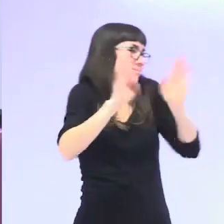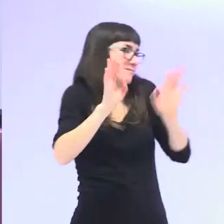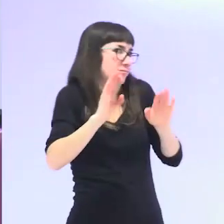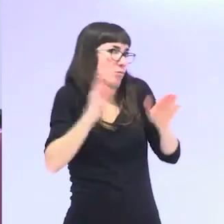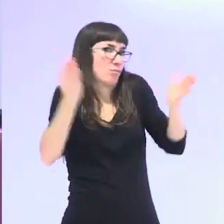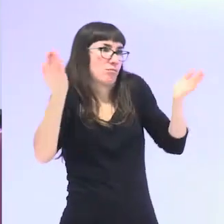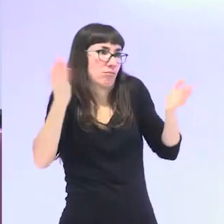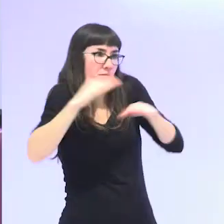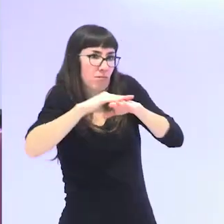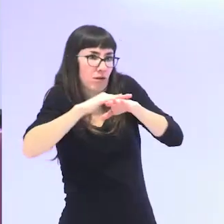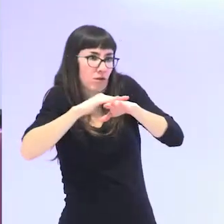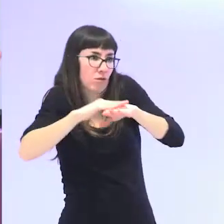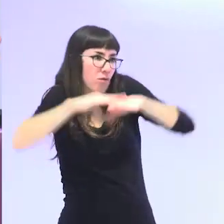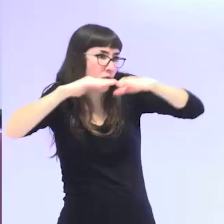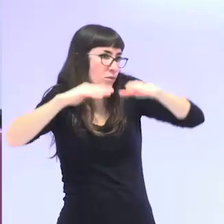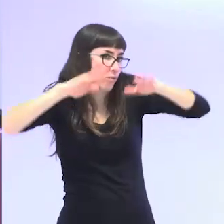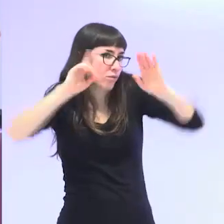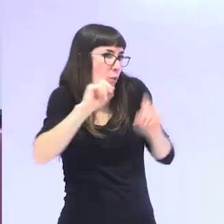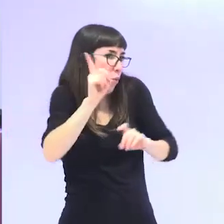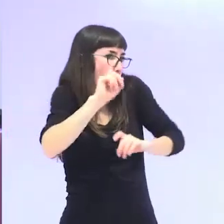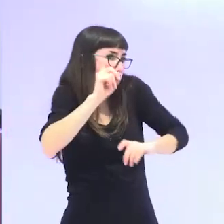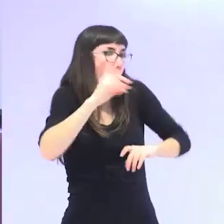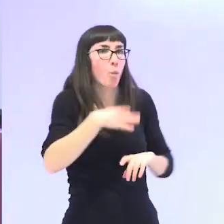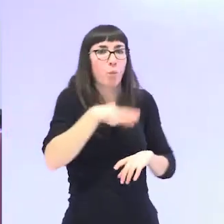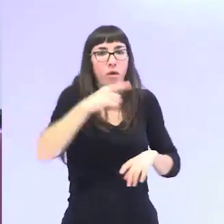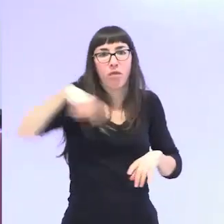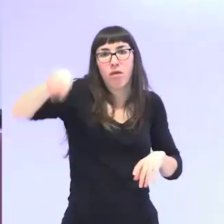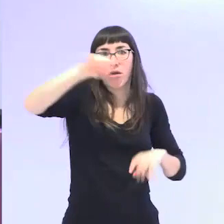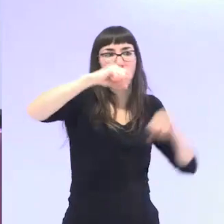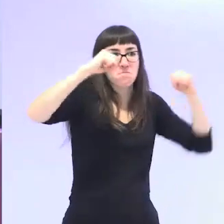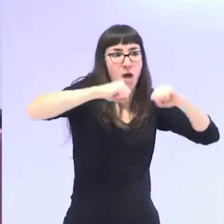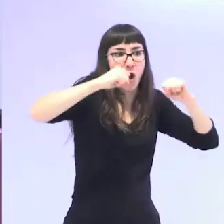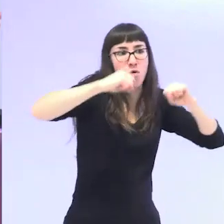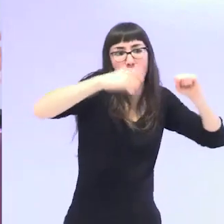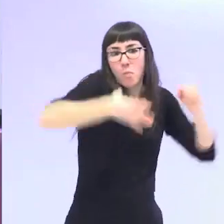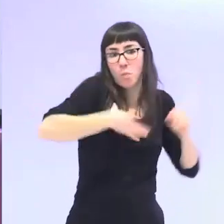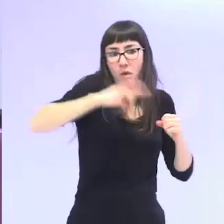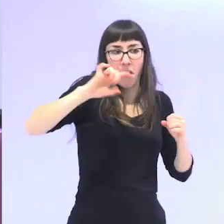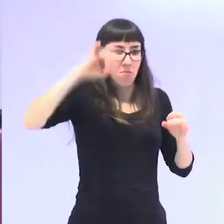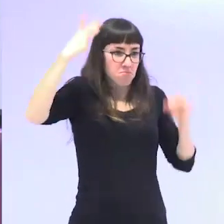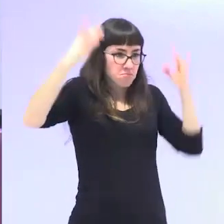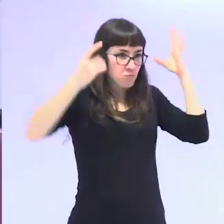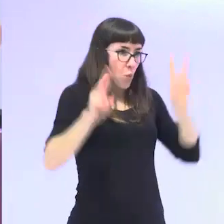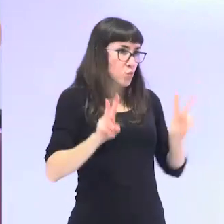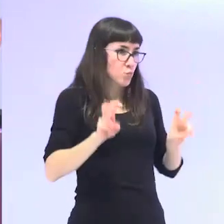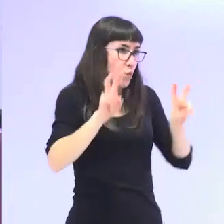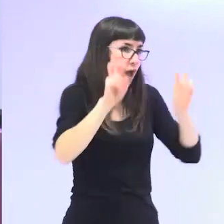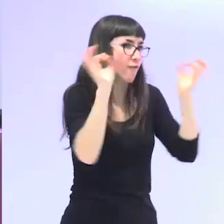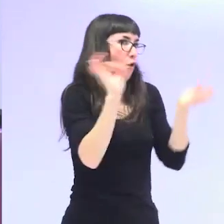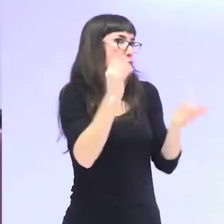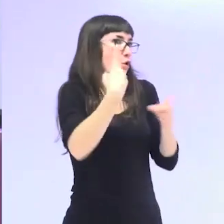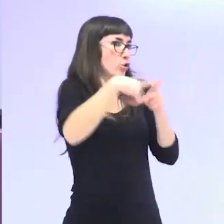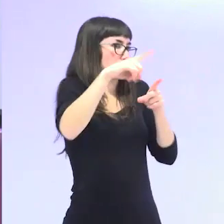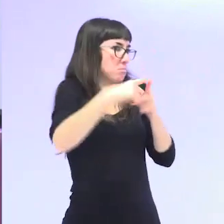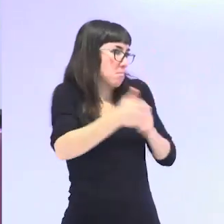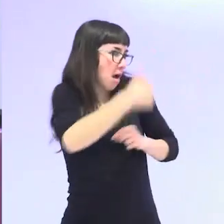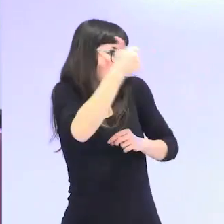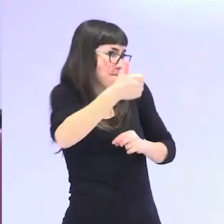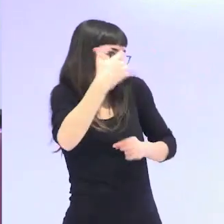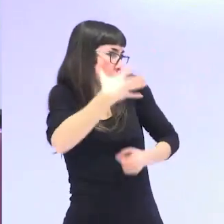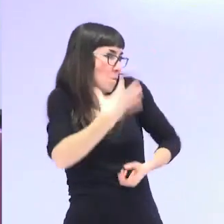mejor no tienen que ir a contar los cuentos que les contaban a ellos a lo mejor tienen que inventarse un cuento nuevo o tienen que hacer otras cosas porque si no